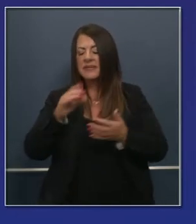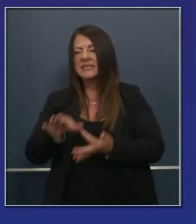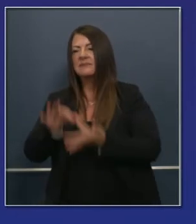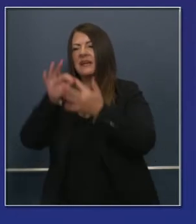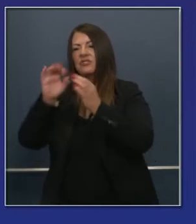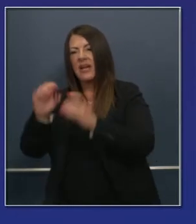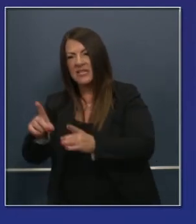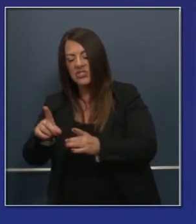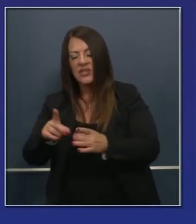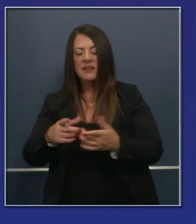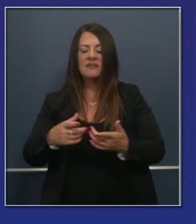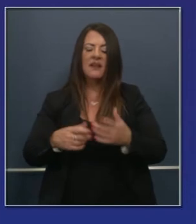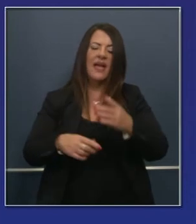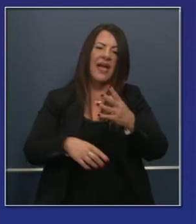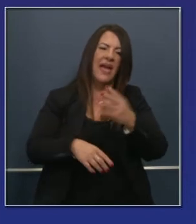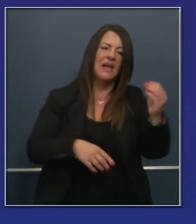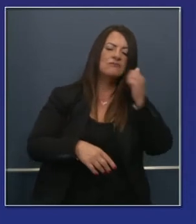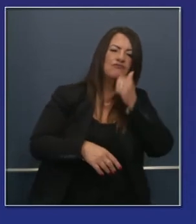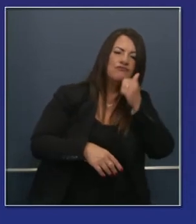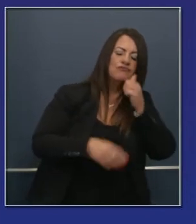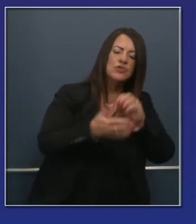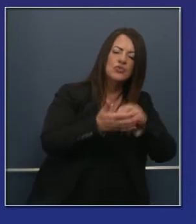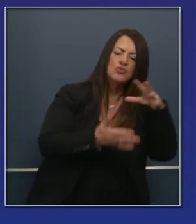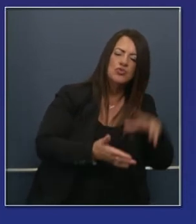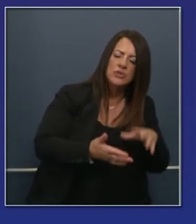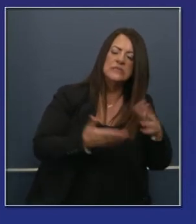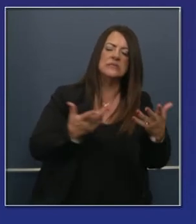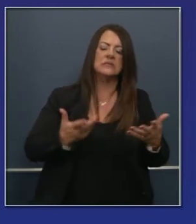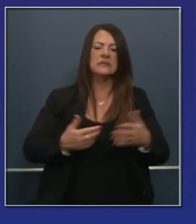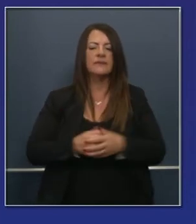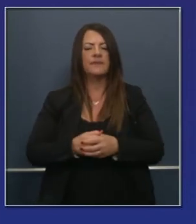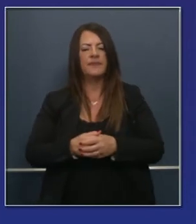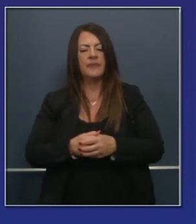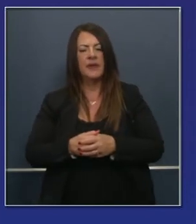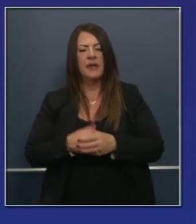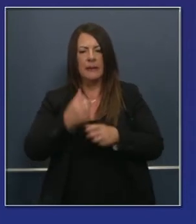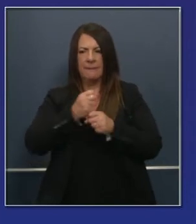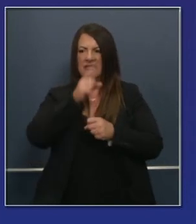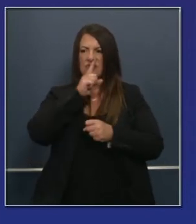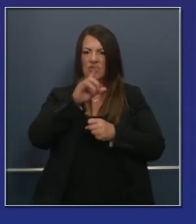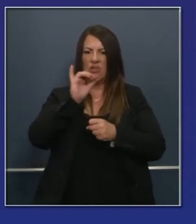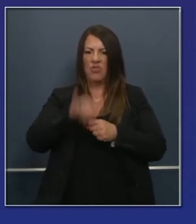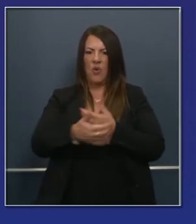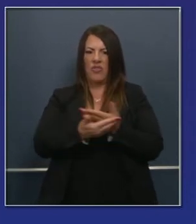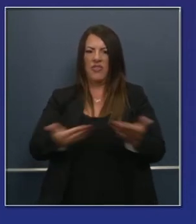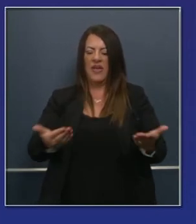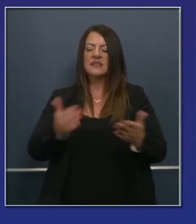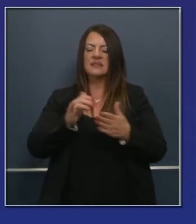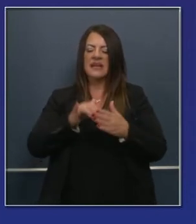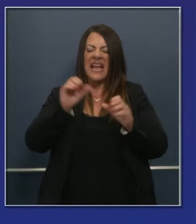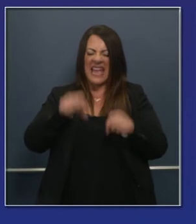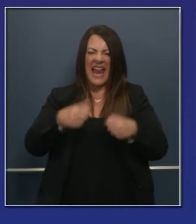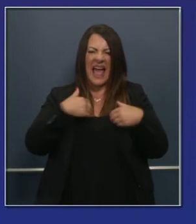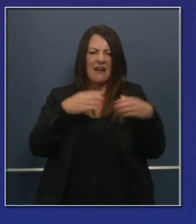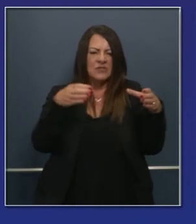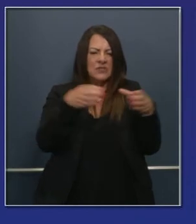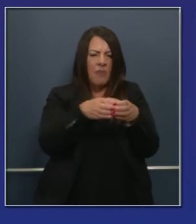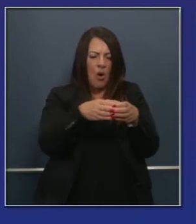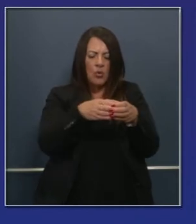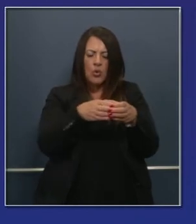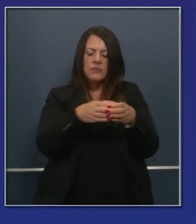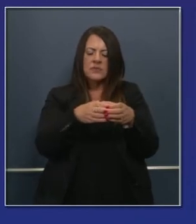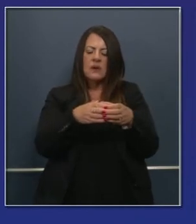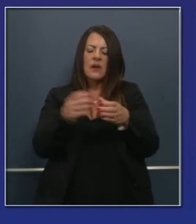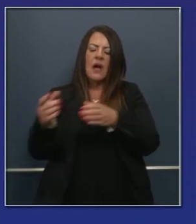necesitan, educación especial en línea. Pero tan pronto como se haga posible, crear estos grupos